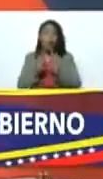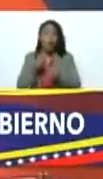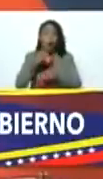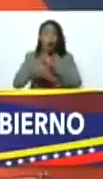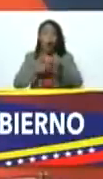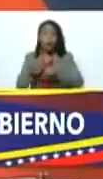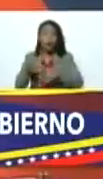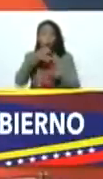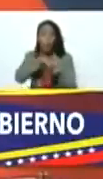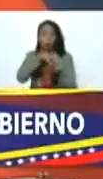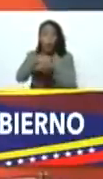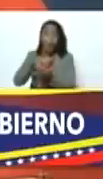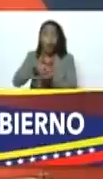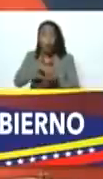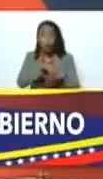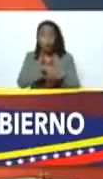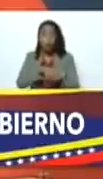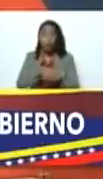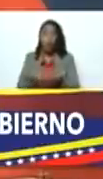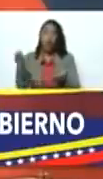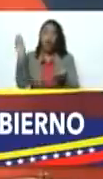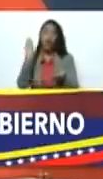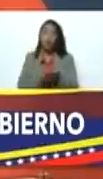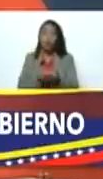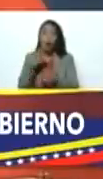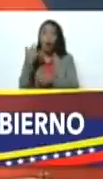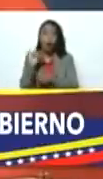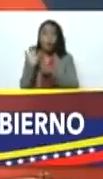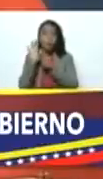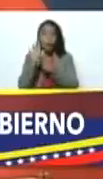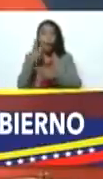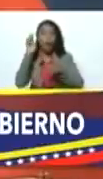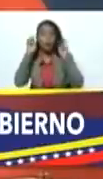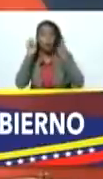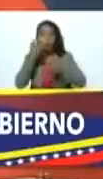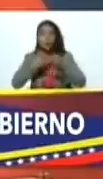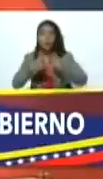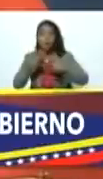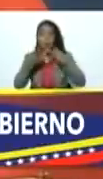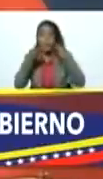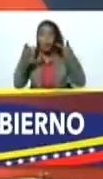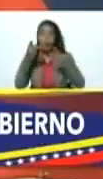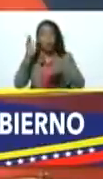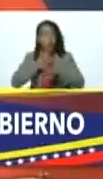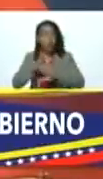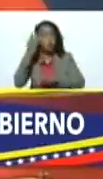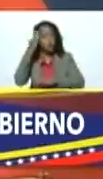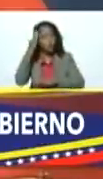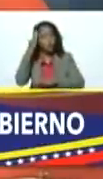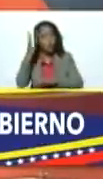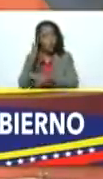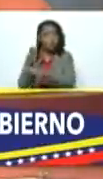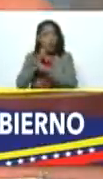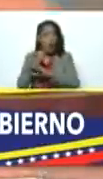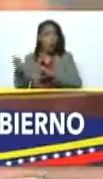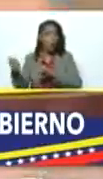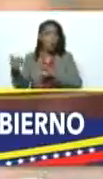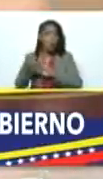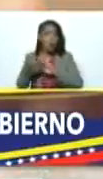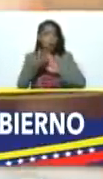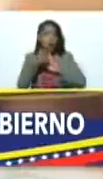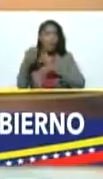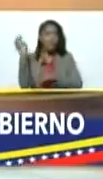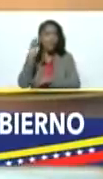mandatarios regionales. Nuevamente aparece el tema de los servicios públicos porque sabemos que el bloqueo criminal contra Venezuela,